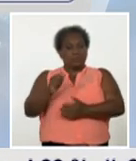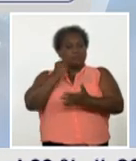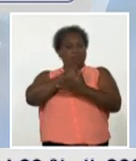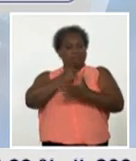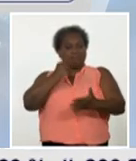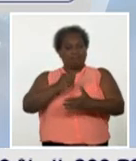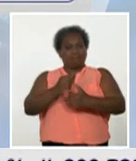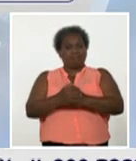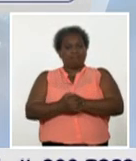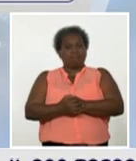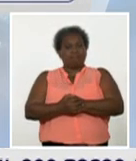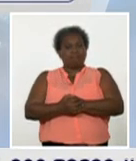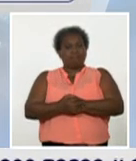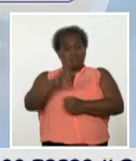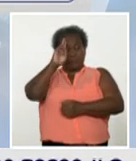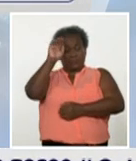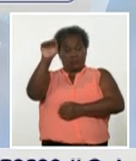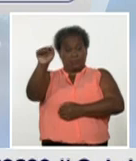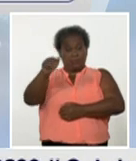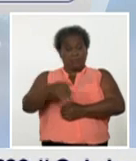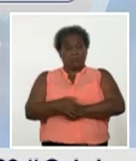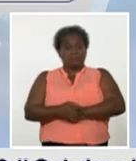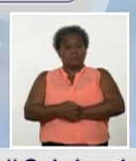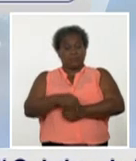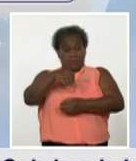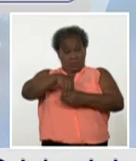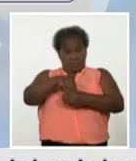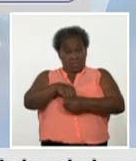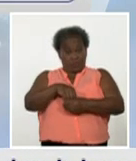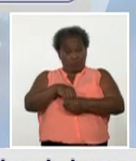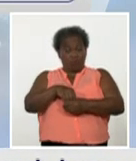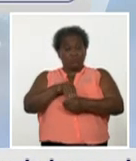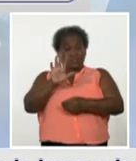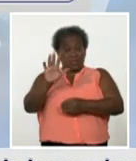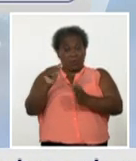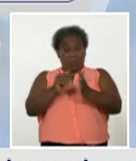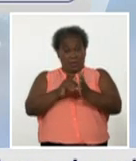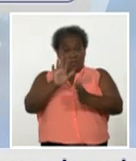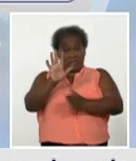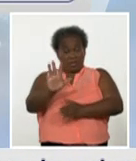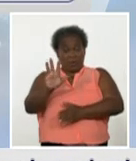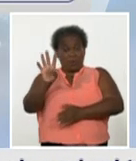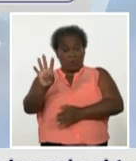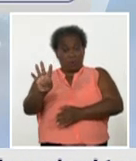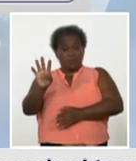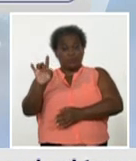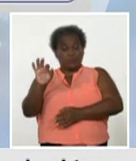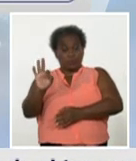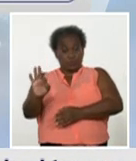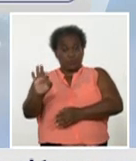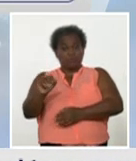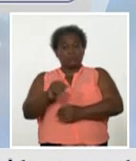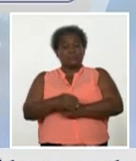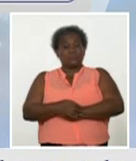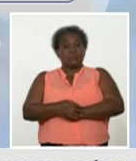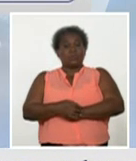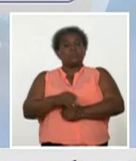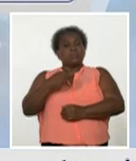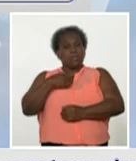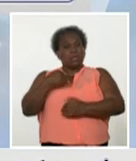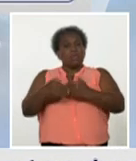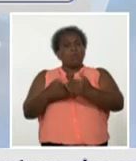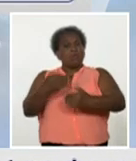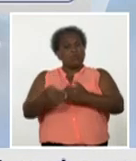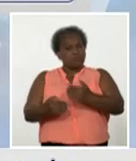los casos activos de estos 5 mil 548 5 mil 428 con una evolución clínica